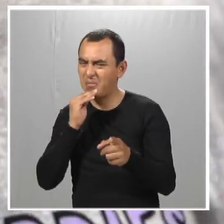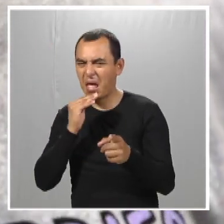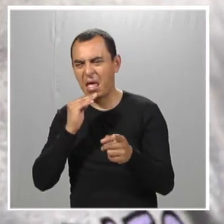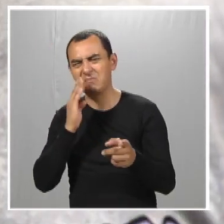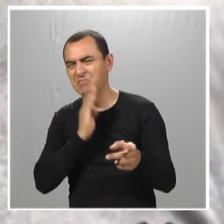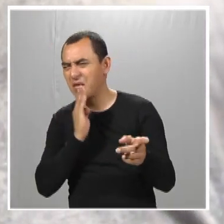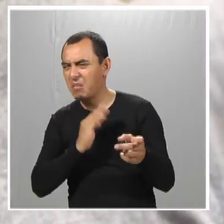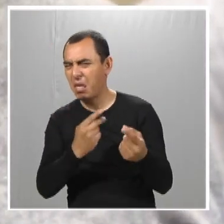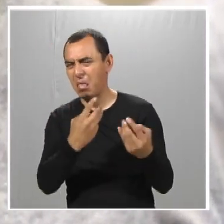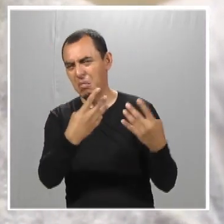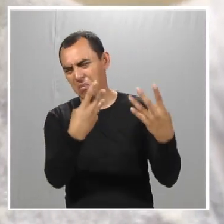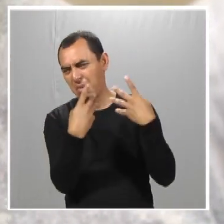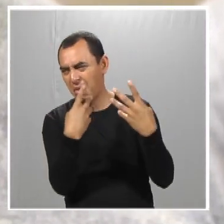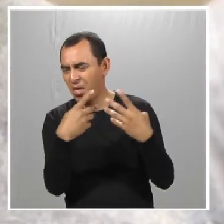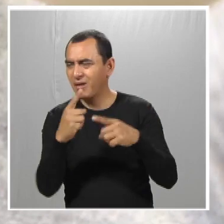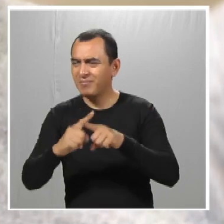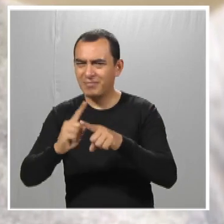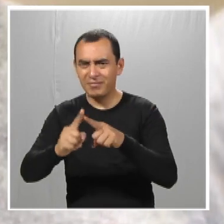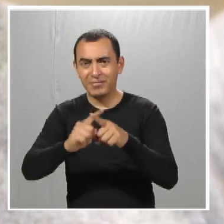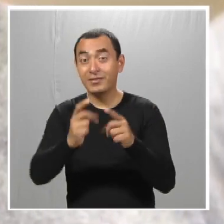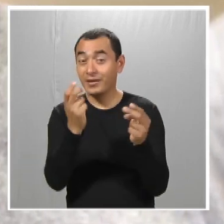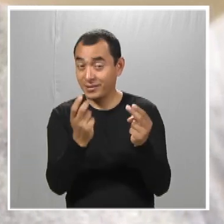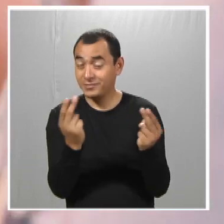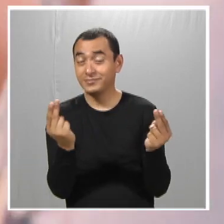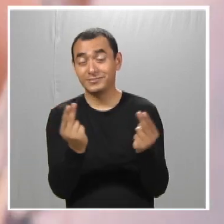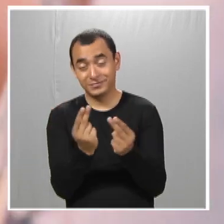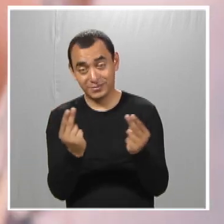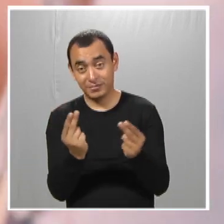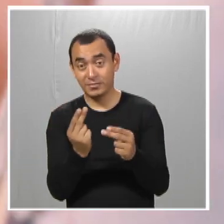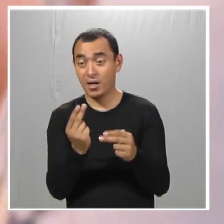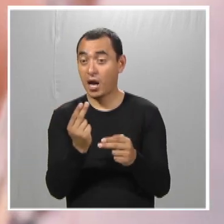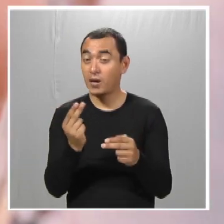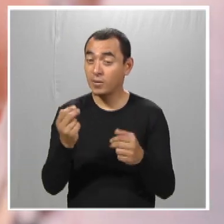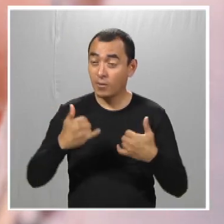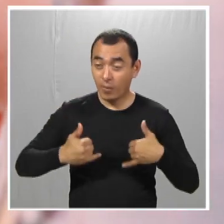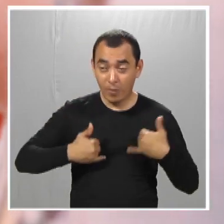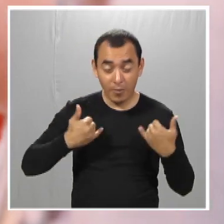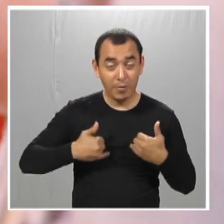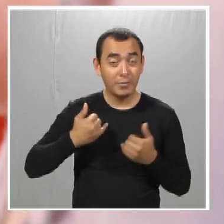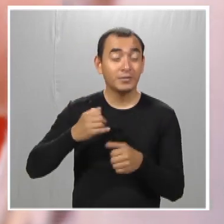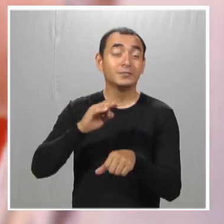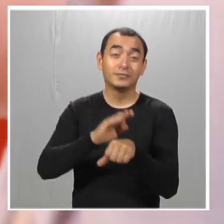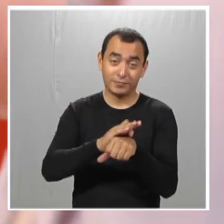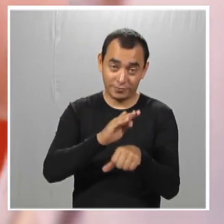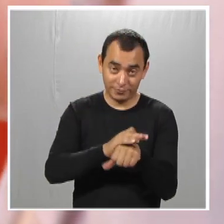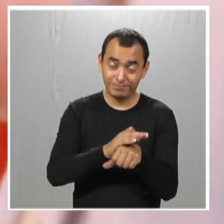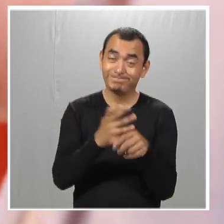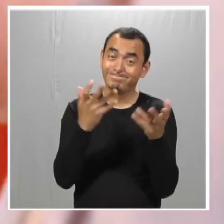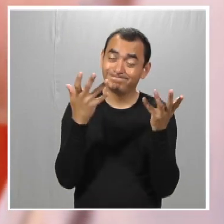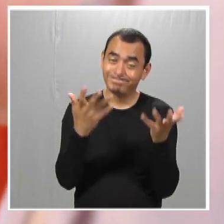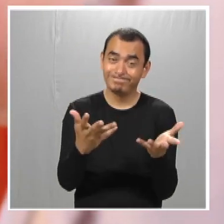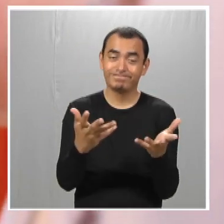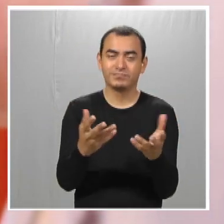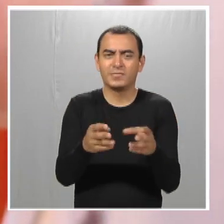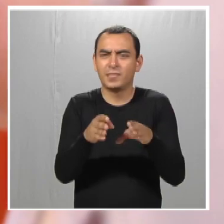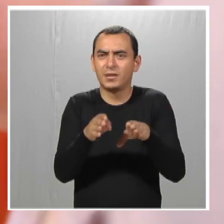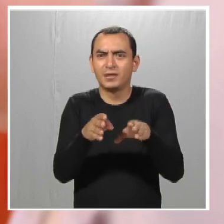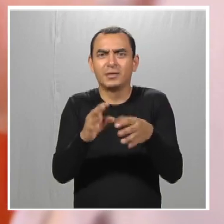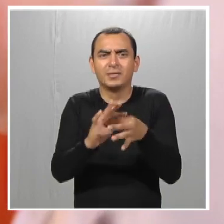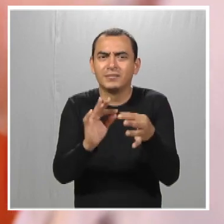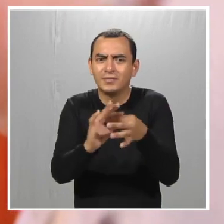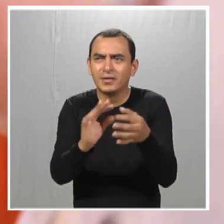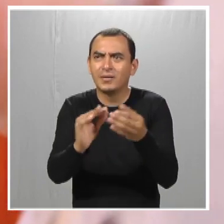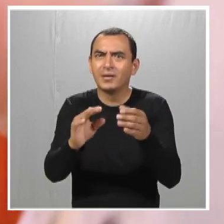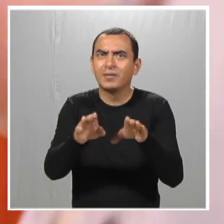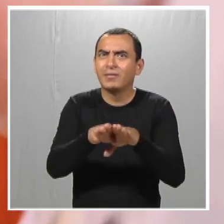mamá, me regañó, eso y lo necesitamos. Entonces, a los chicos les ayuda mucho en eso, pero también a cómo hablar. Si